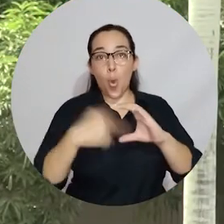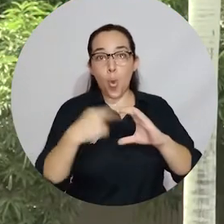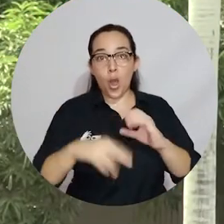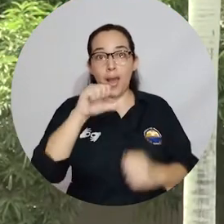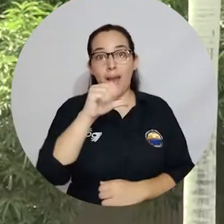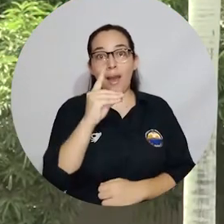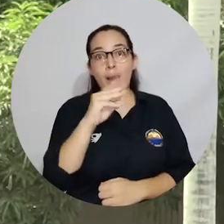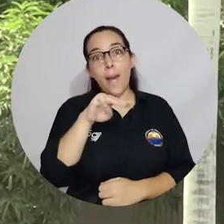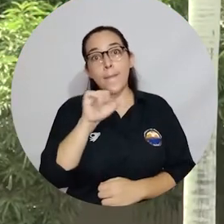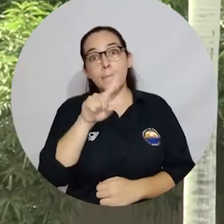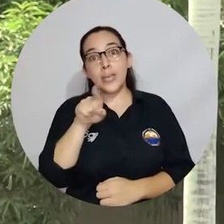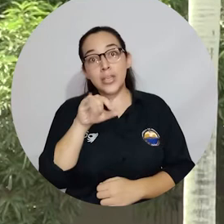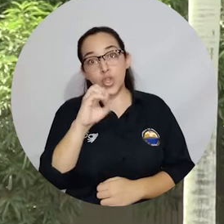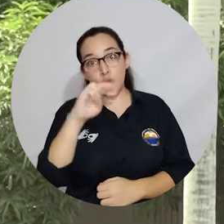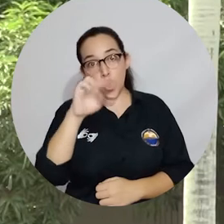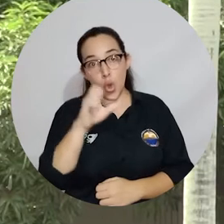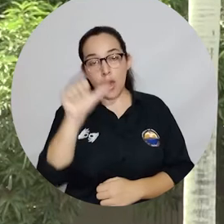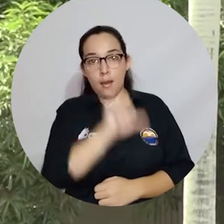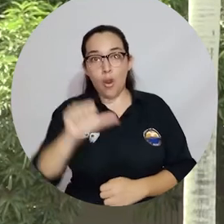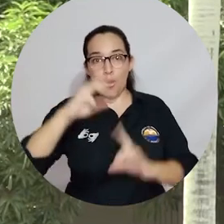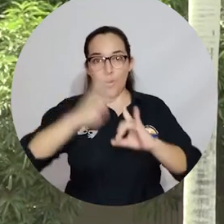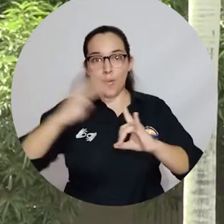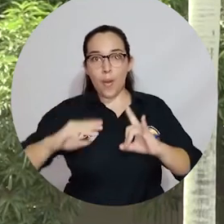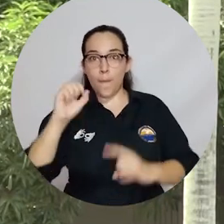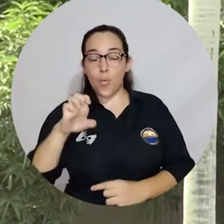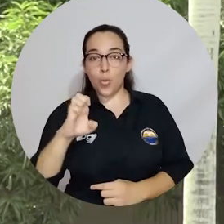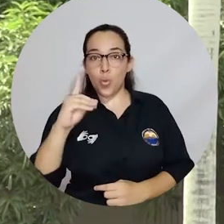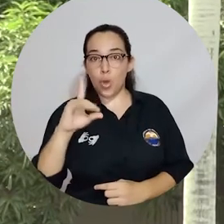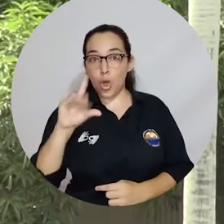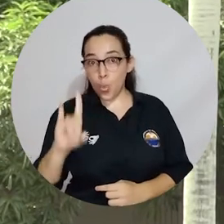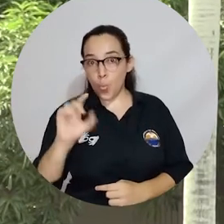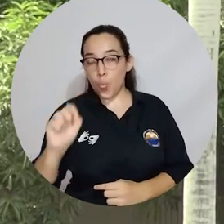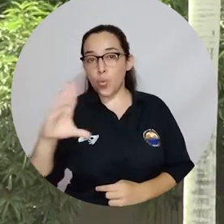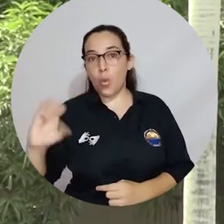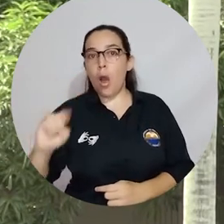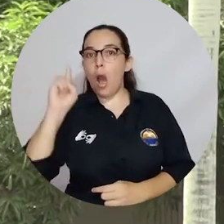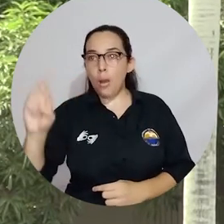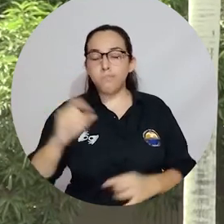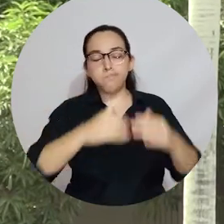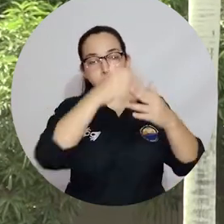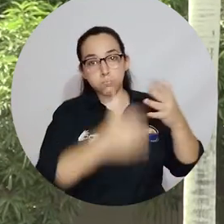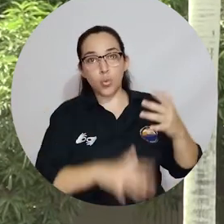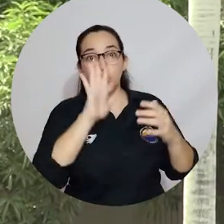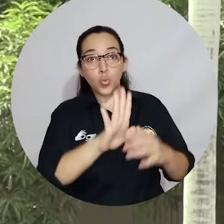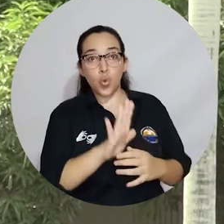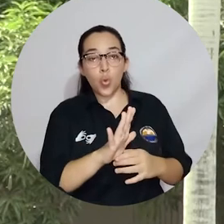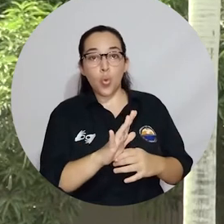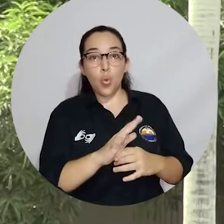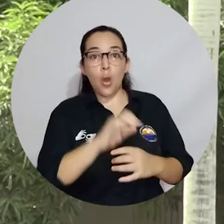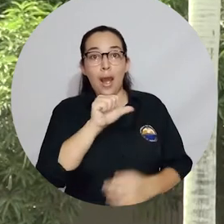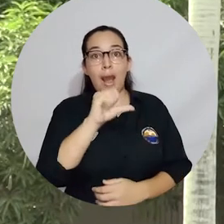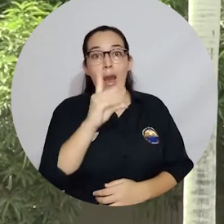.unimagdalena.edu.co y toda la información está suministrada en la página oficial admisiones